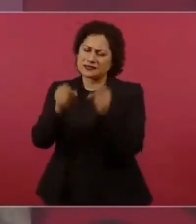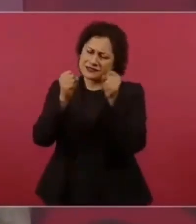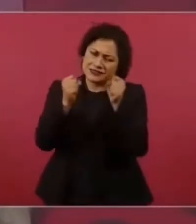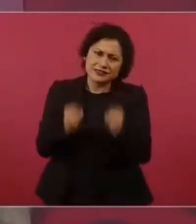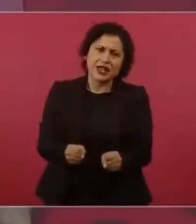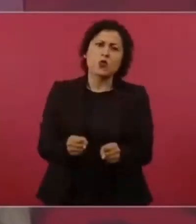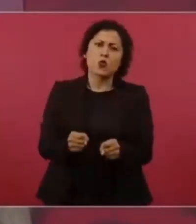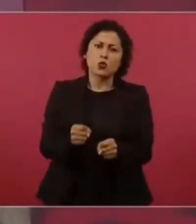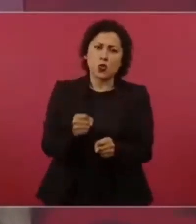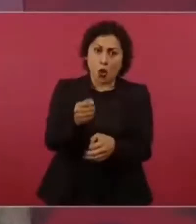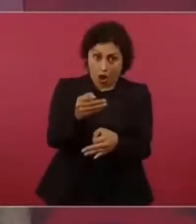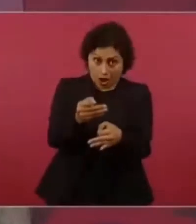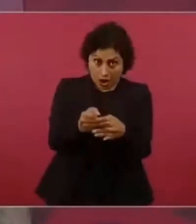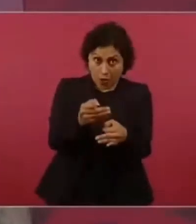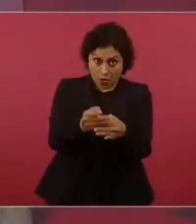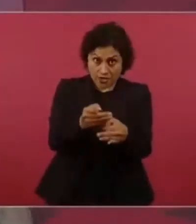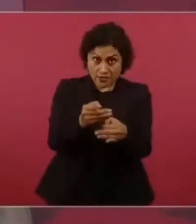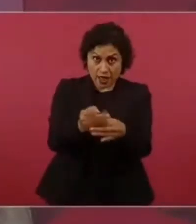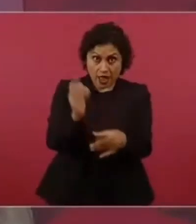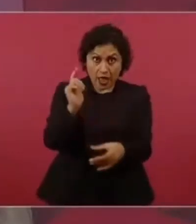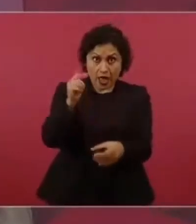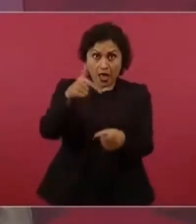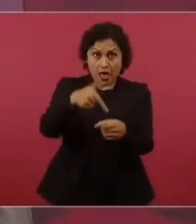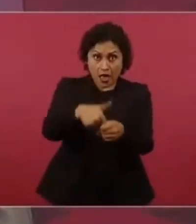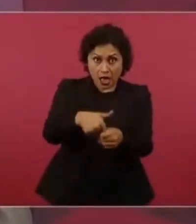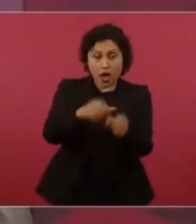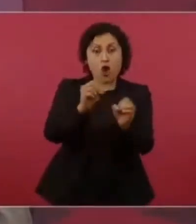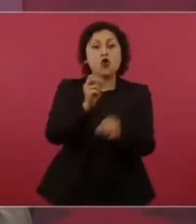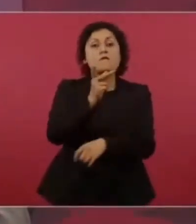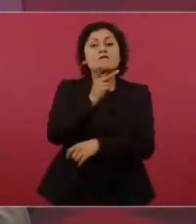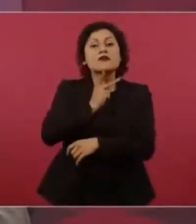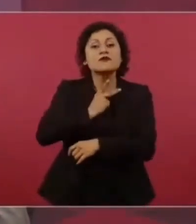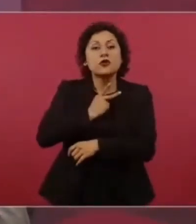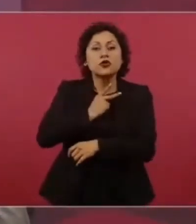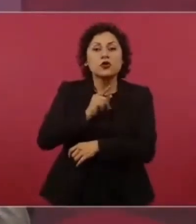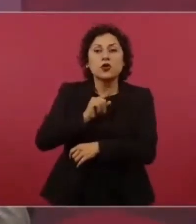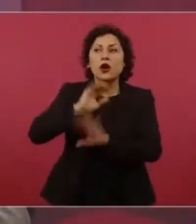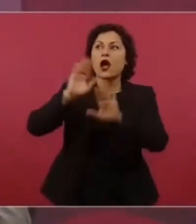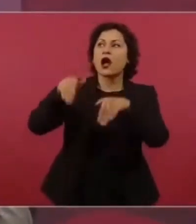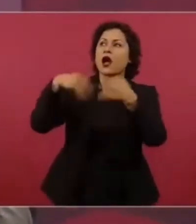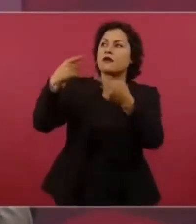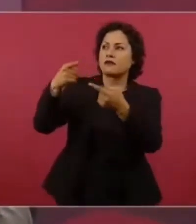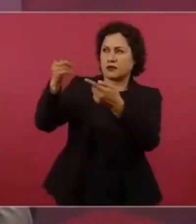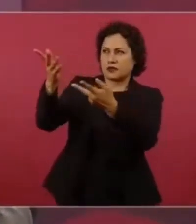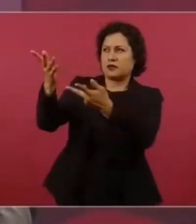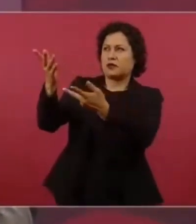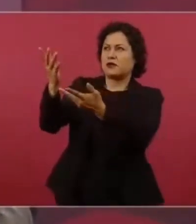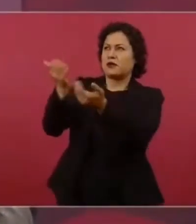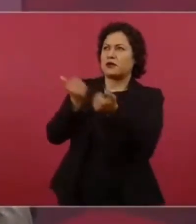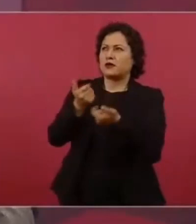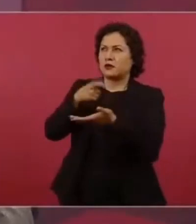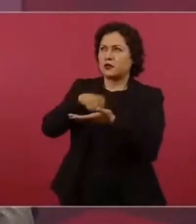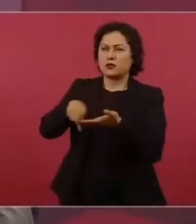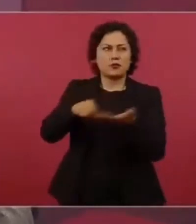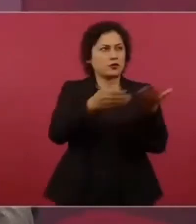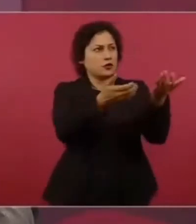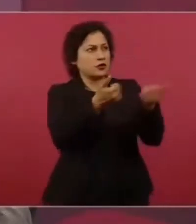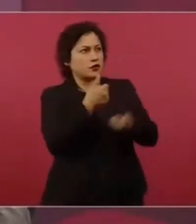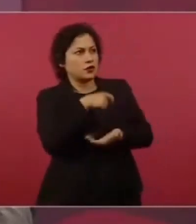Hoy. No tendríamos ni para